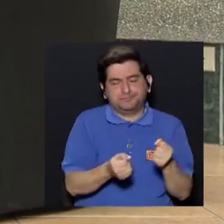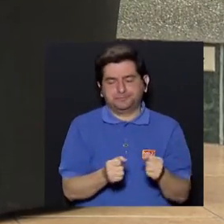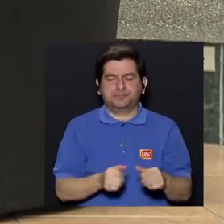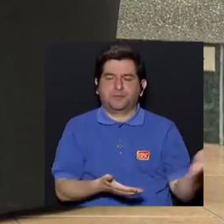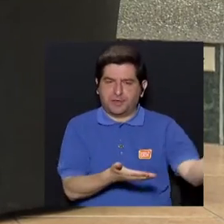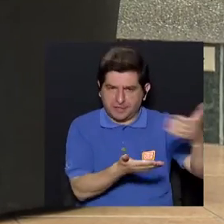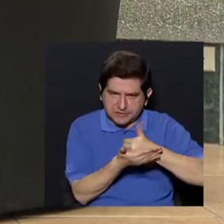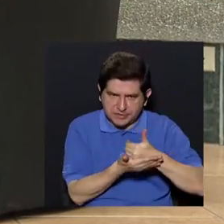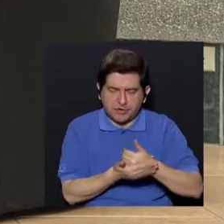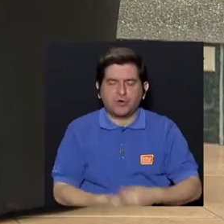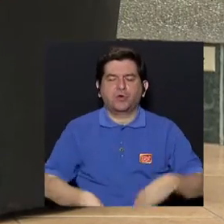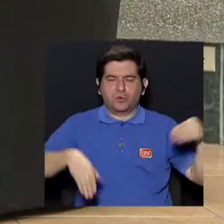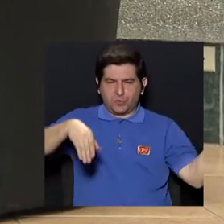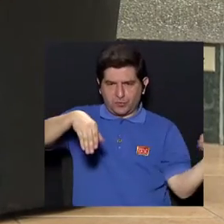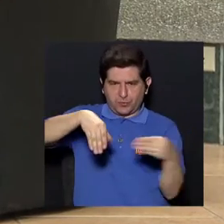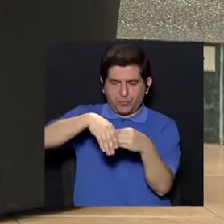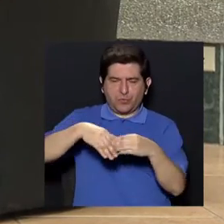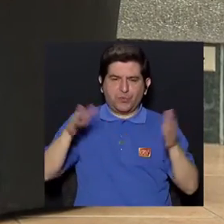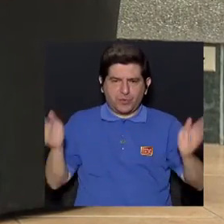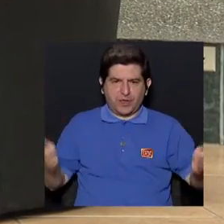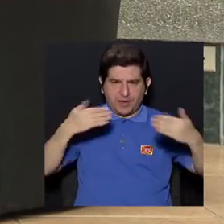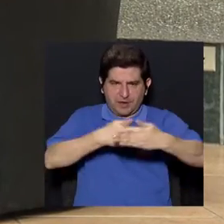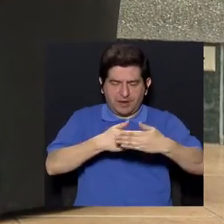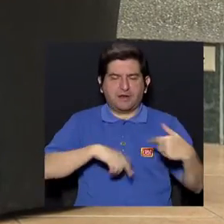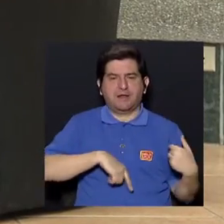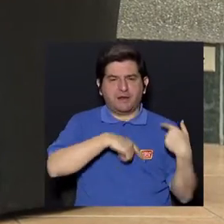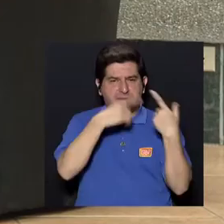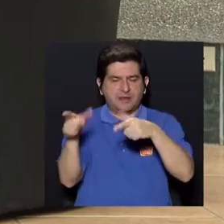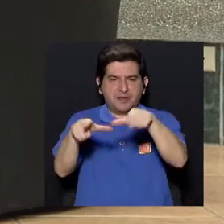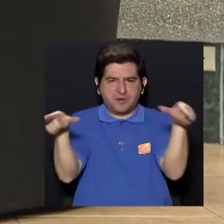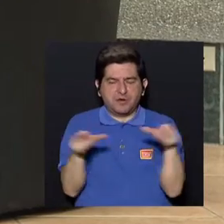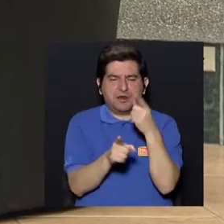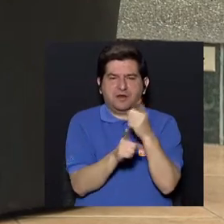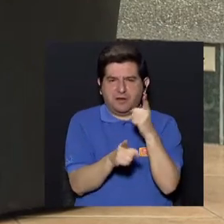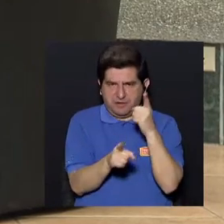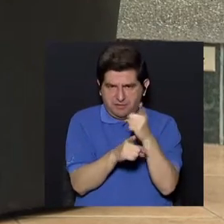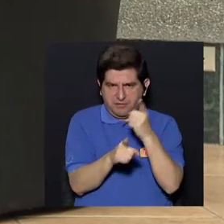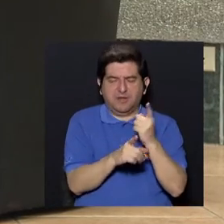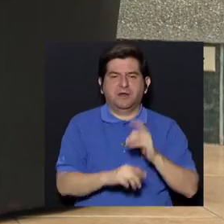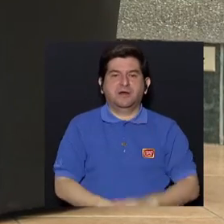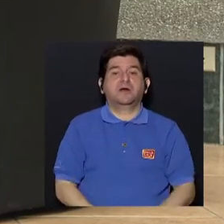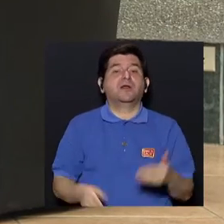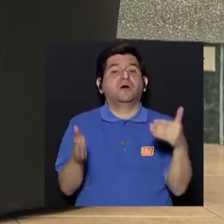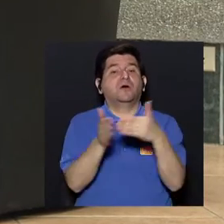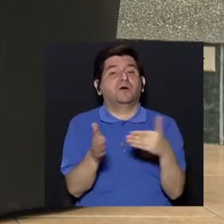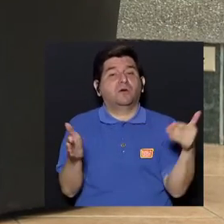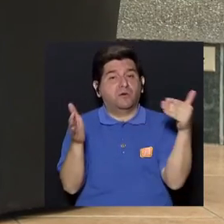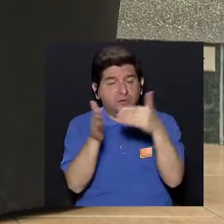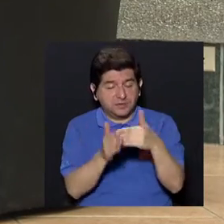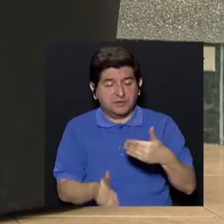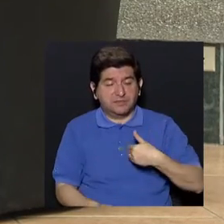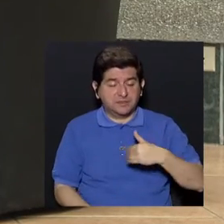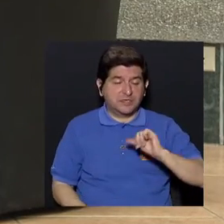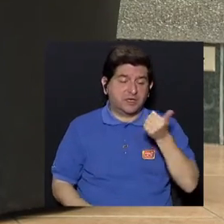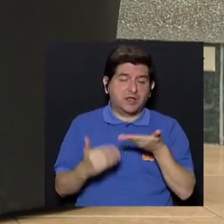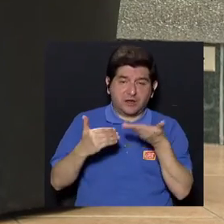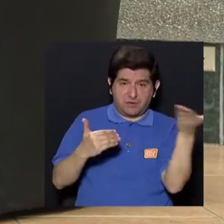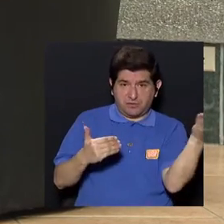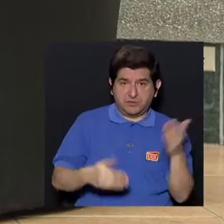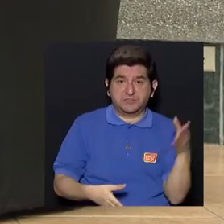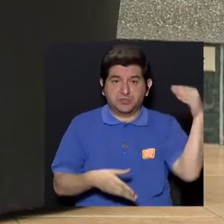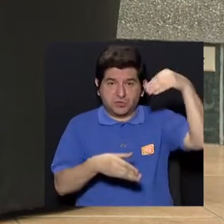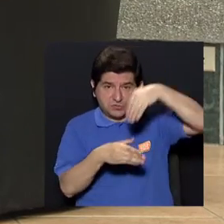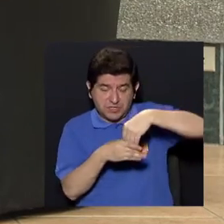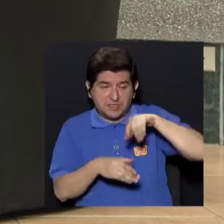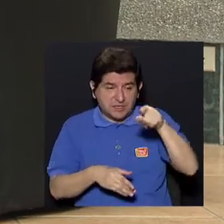recogemos y lo ponemos en la caja e igual lo estaríamos llevando al sitio adecuado, ¿verdad? Porque de nuevo, aquí tenemos otras cosas dentro